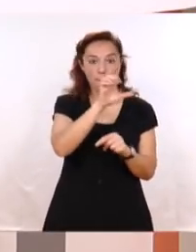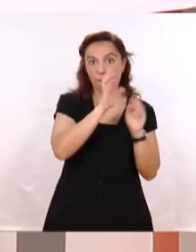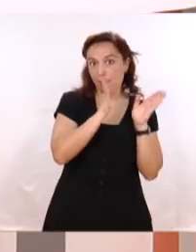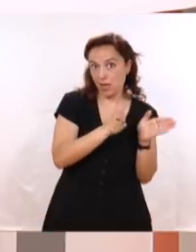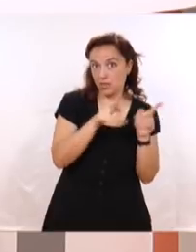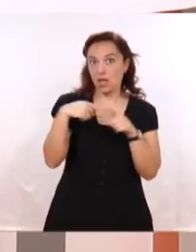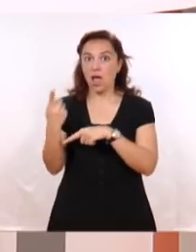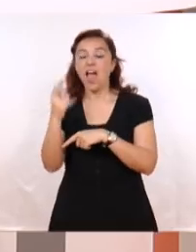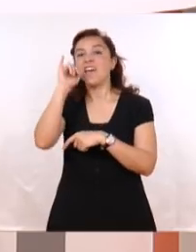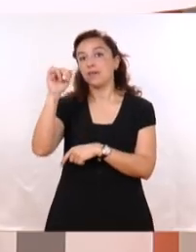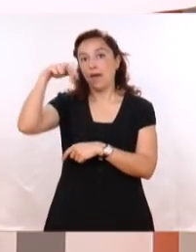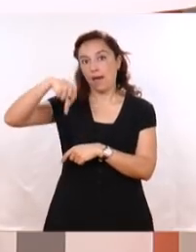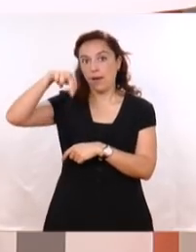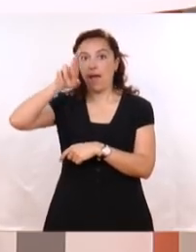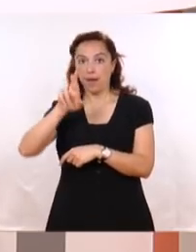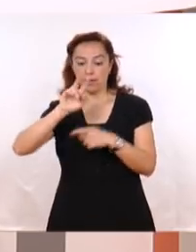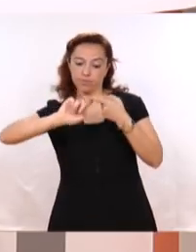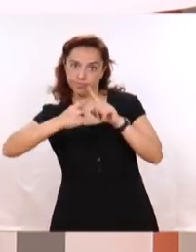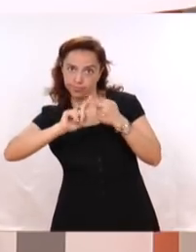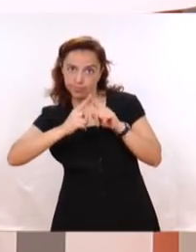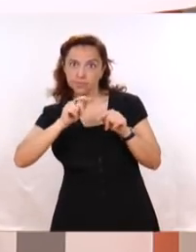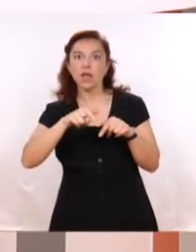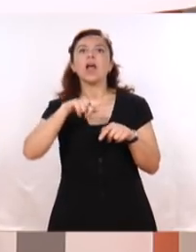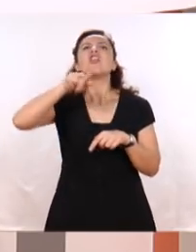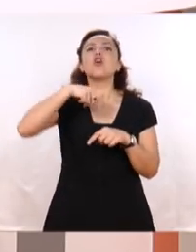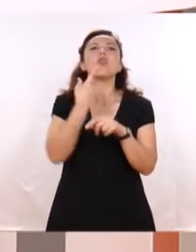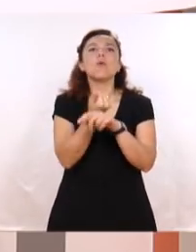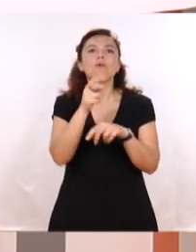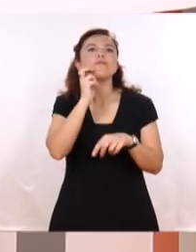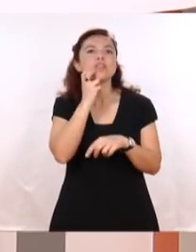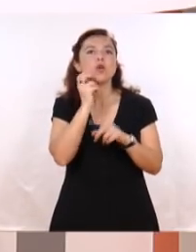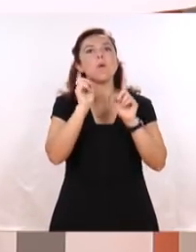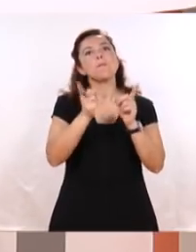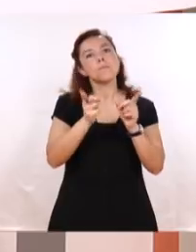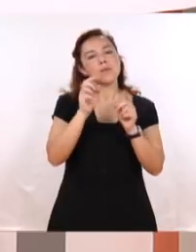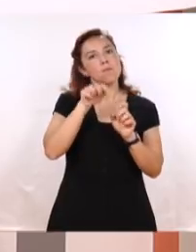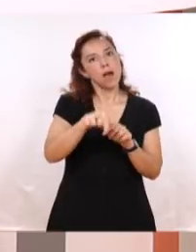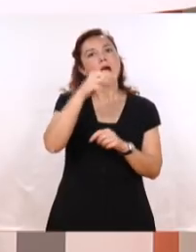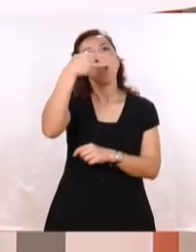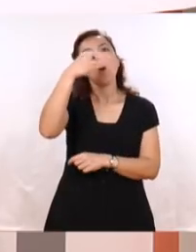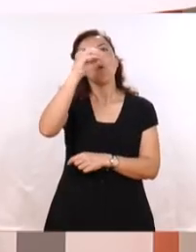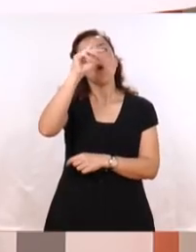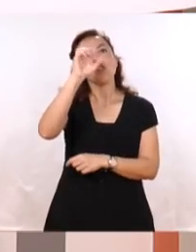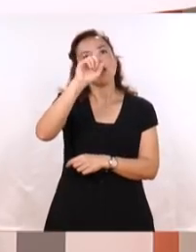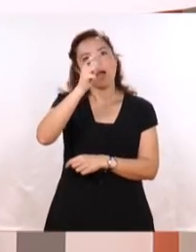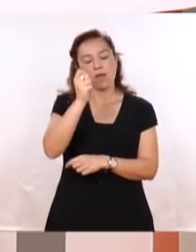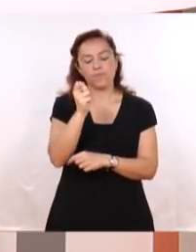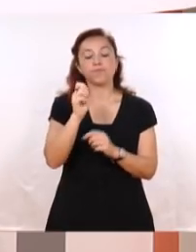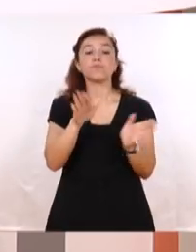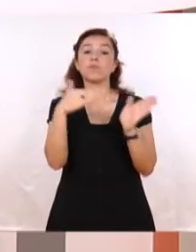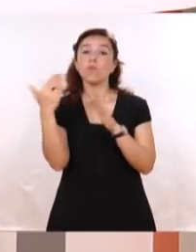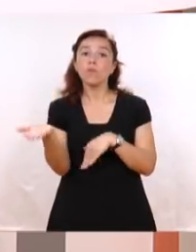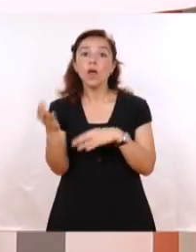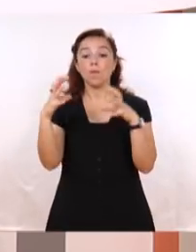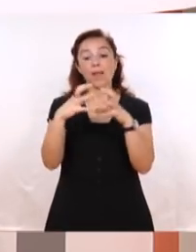el Instituto Nacional de Rehabilitación Y los vinos se pueden adquirir en el local de la propia bodega Seguimos con la información Porque el programa Pelota al Medio de la